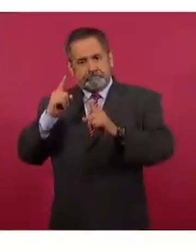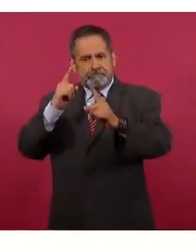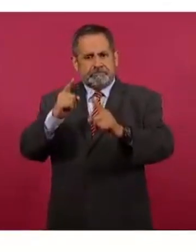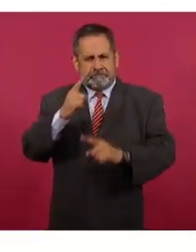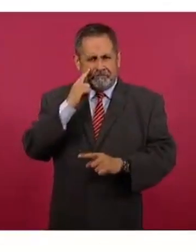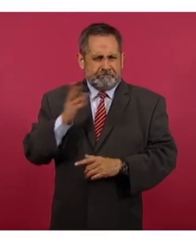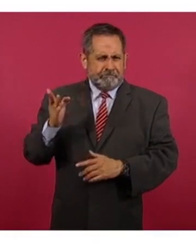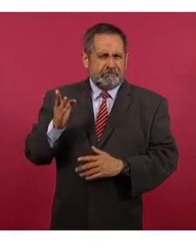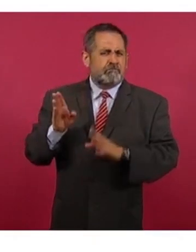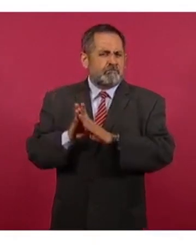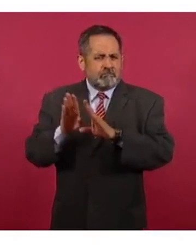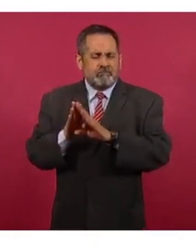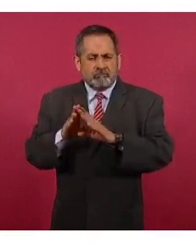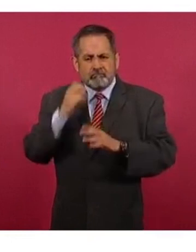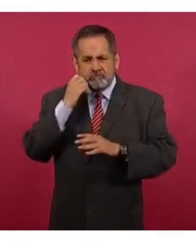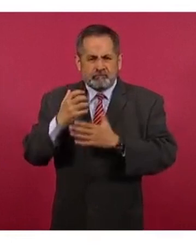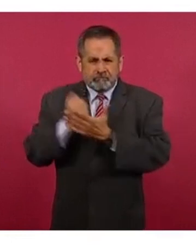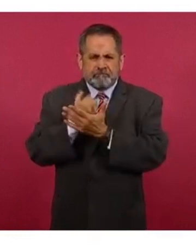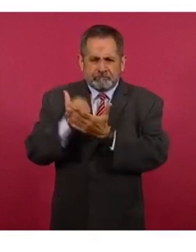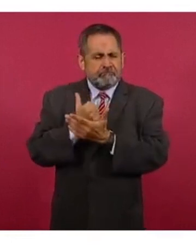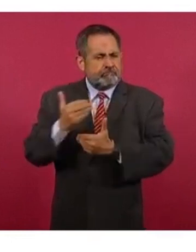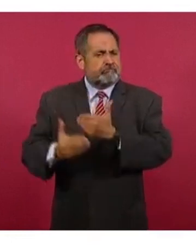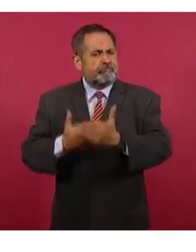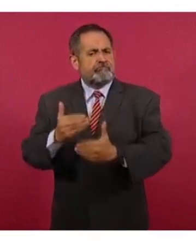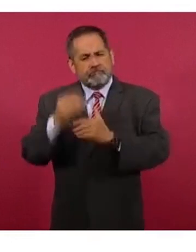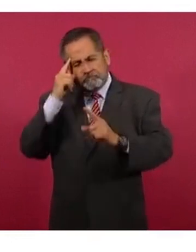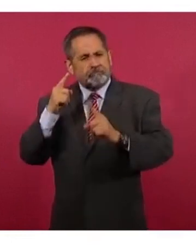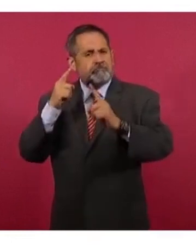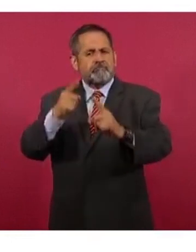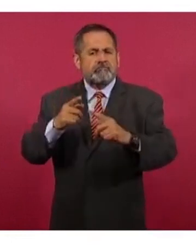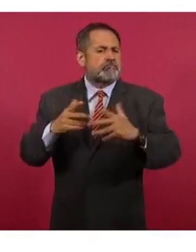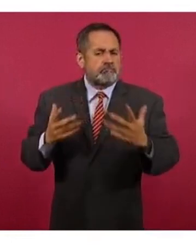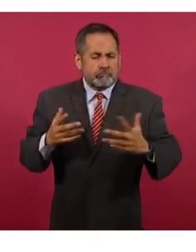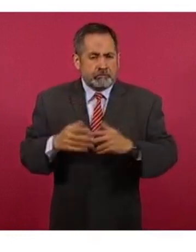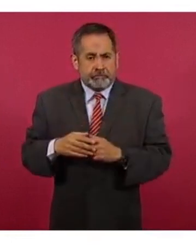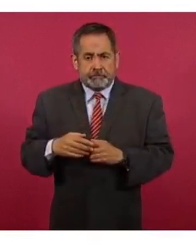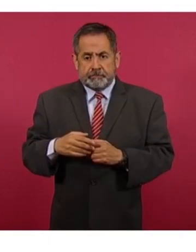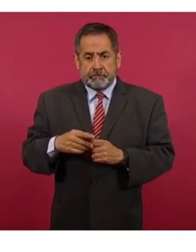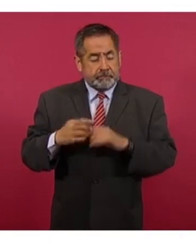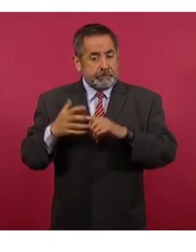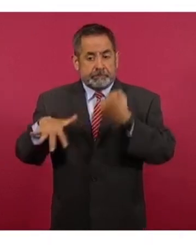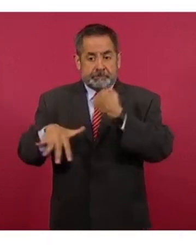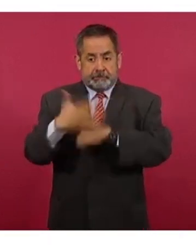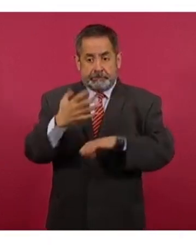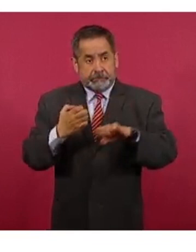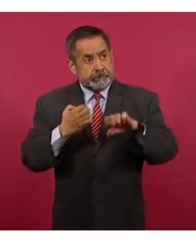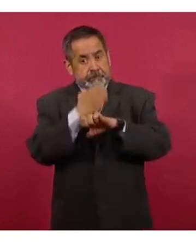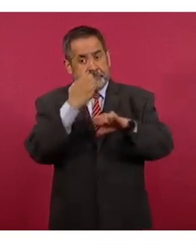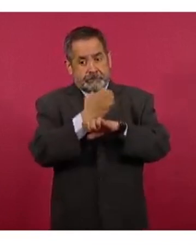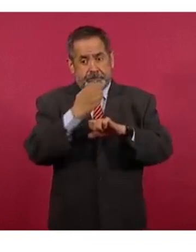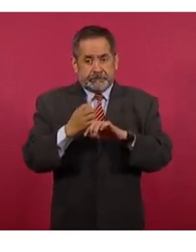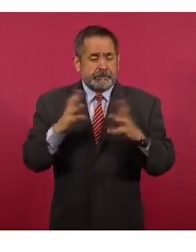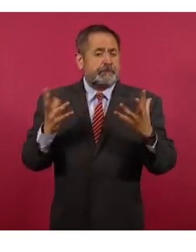cómo vamos alcanzando estas metas. La meta es alcanzar en estos 15 estados la operación de